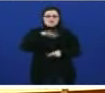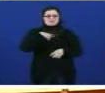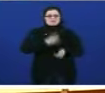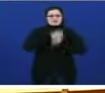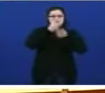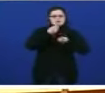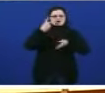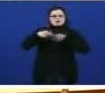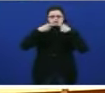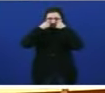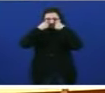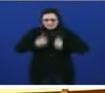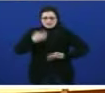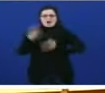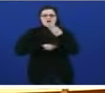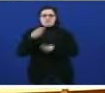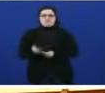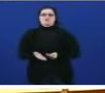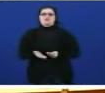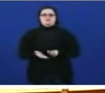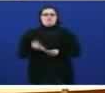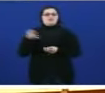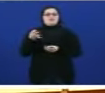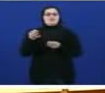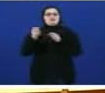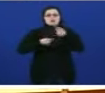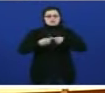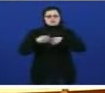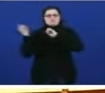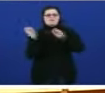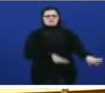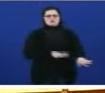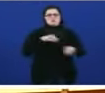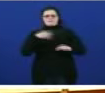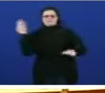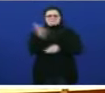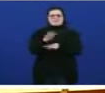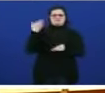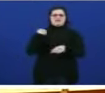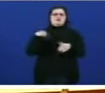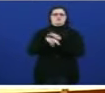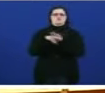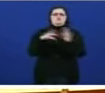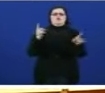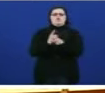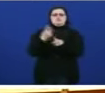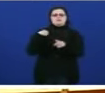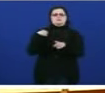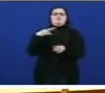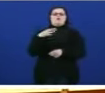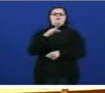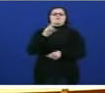teñen que abandonar as negociacións teñen que presentar xa o recurso contra o FRO e teñen que aplicar a lei